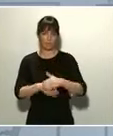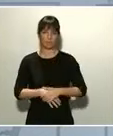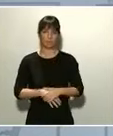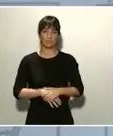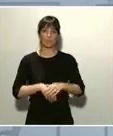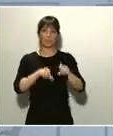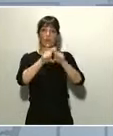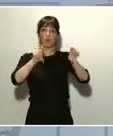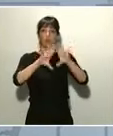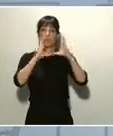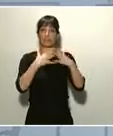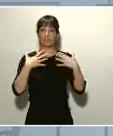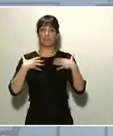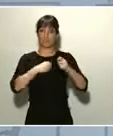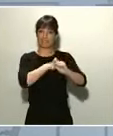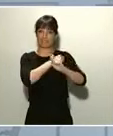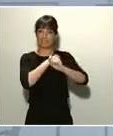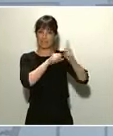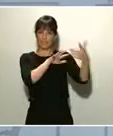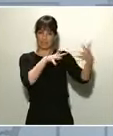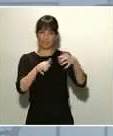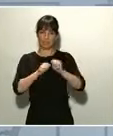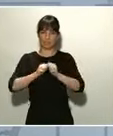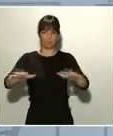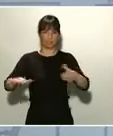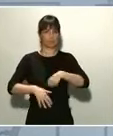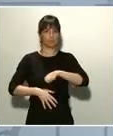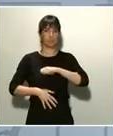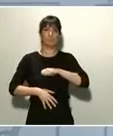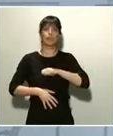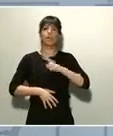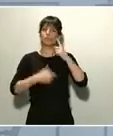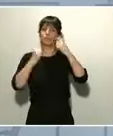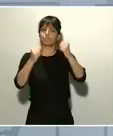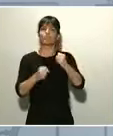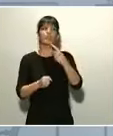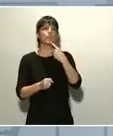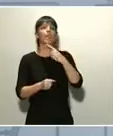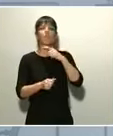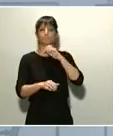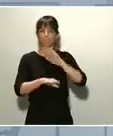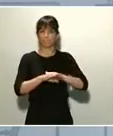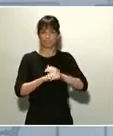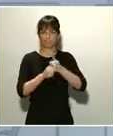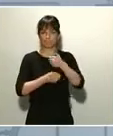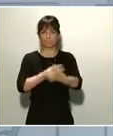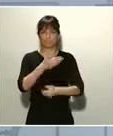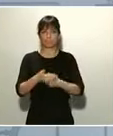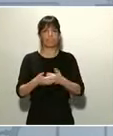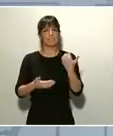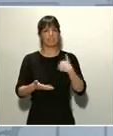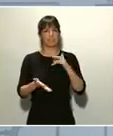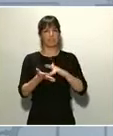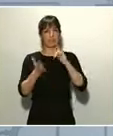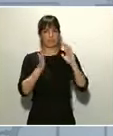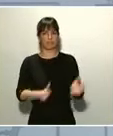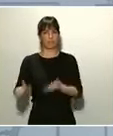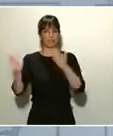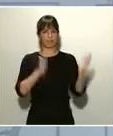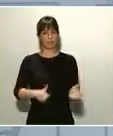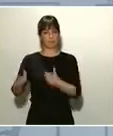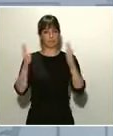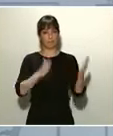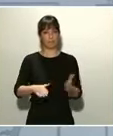Salud ha sido desplegada en España de acuerdo con el dictado de los expertos y se ha plasmado en varias etapas. En todo